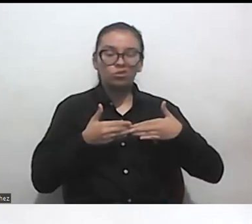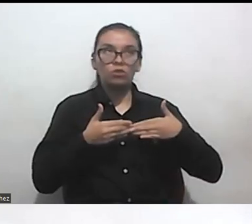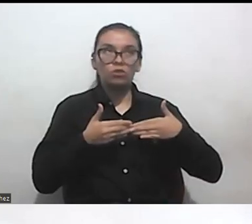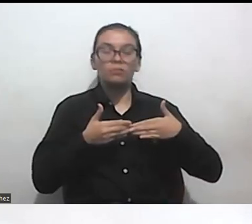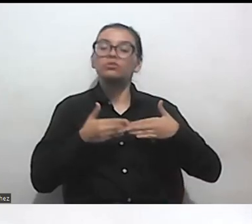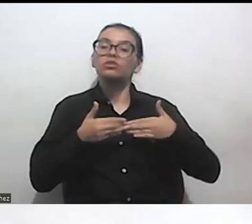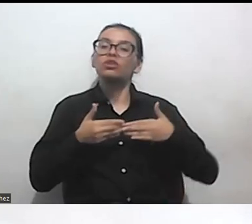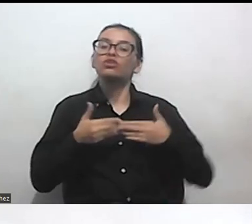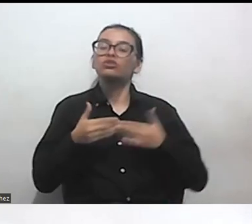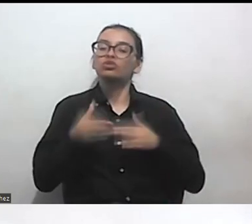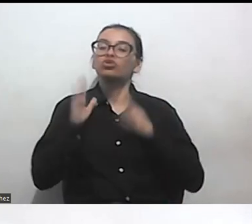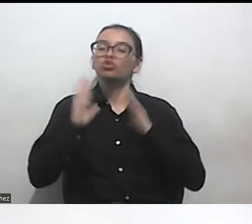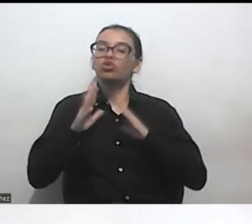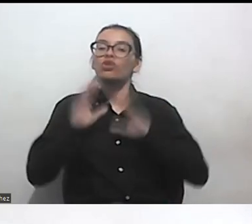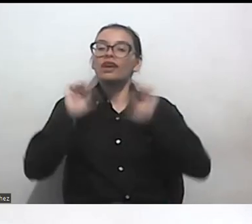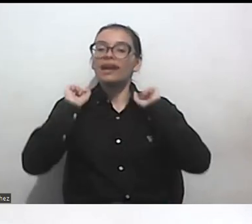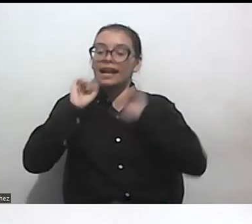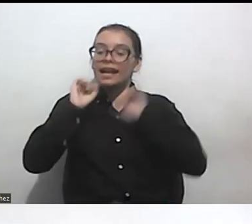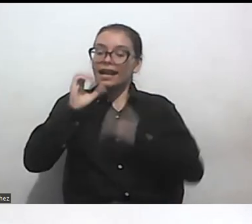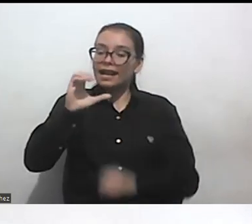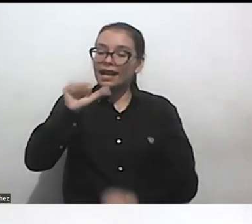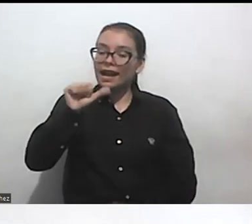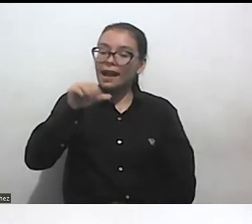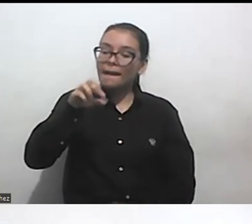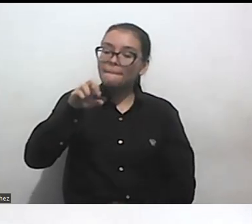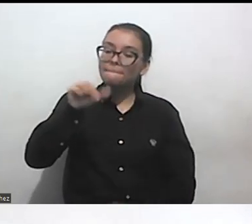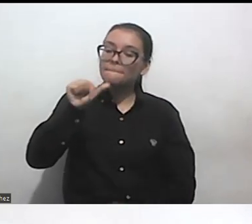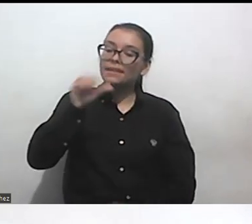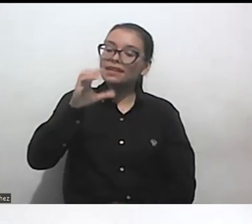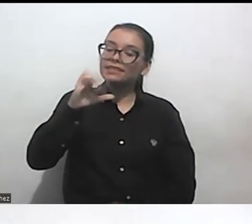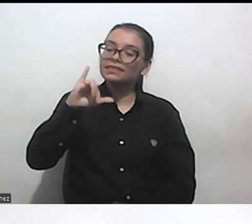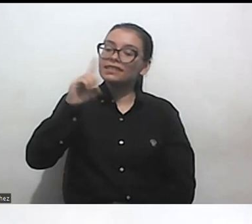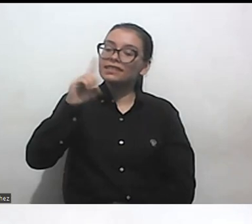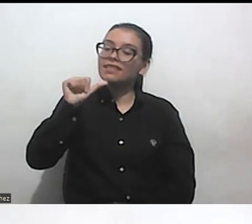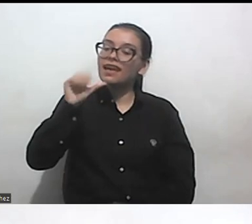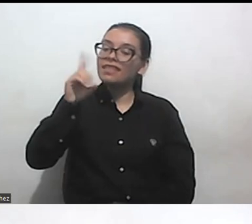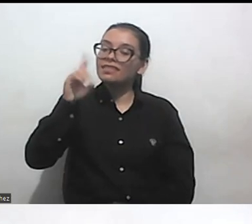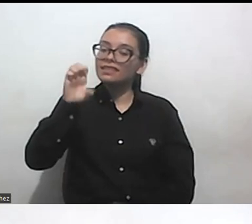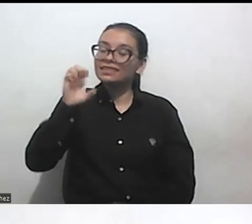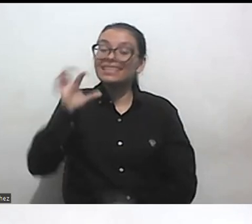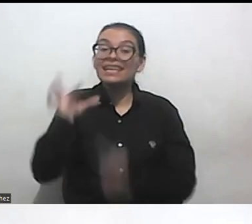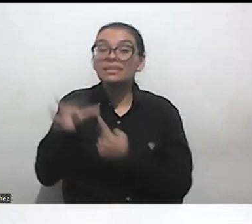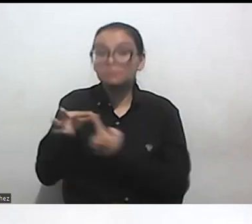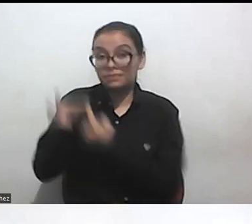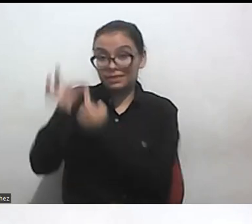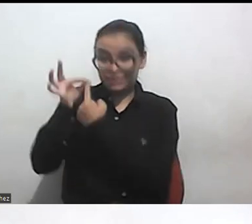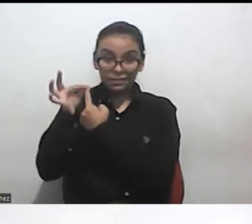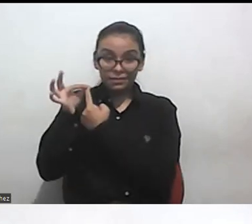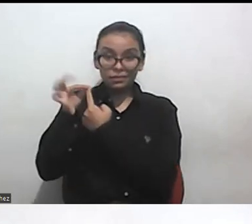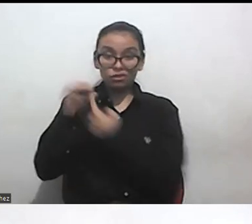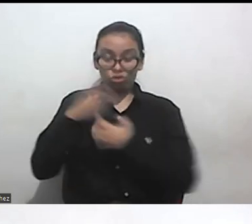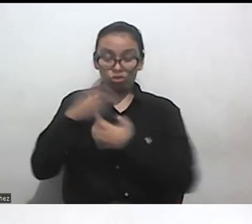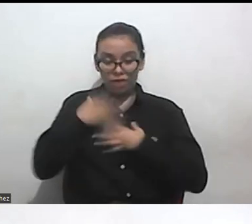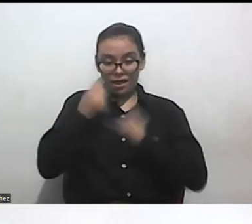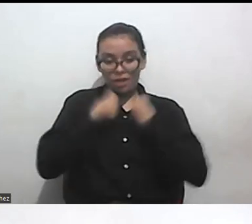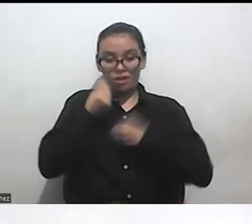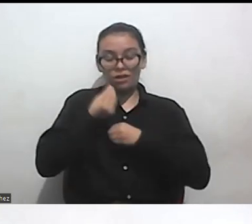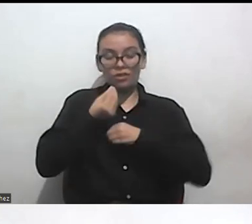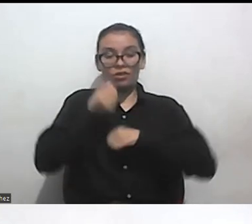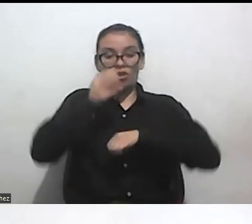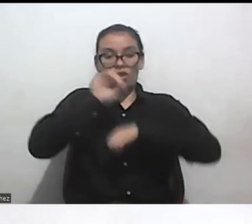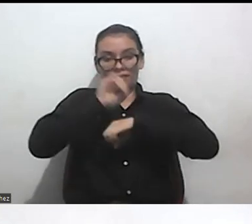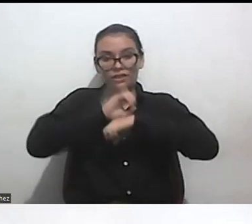especiales tengo una organización social que maneja víctimas